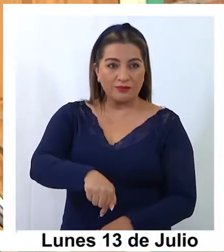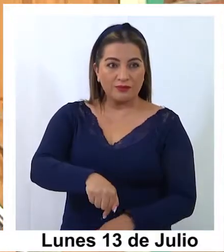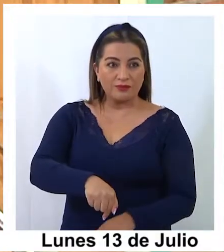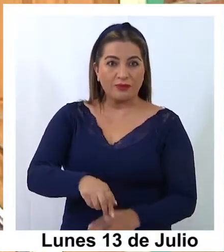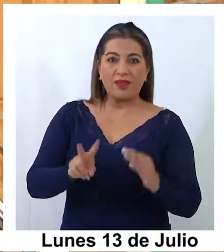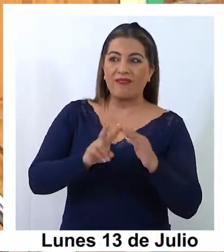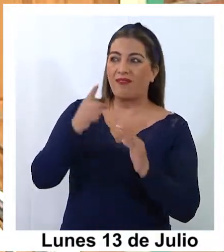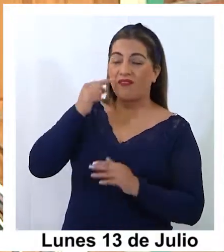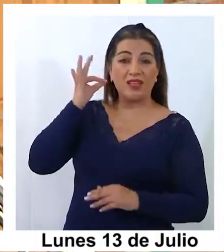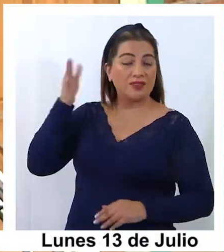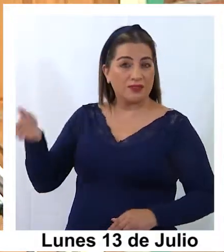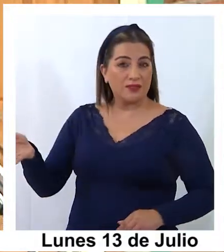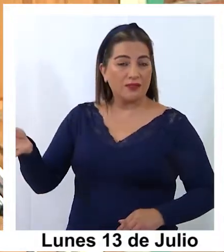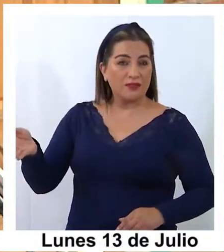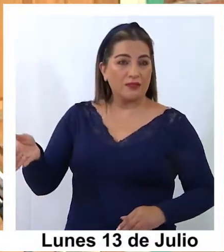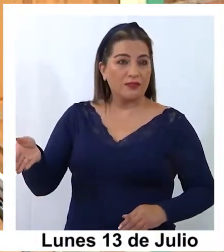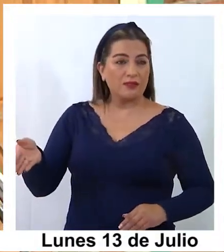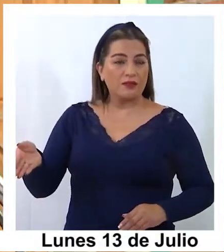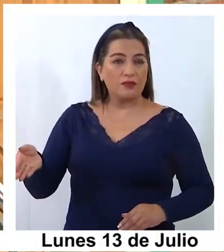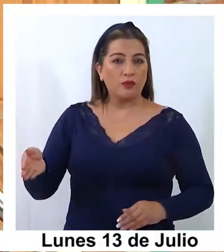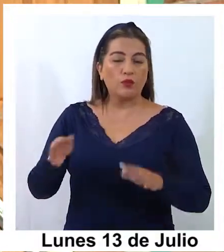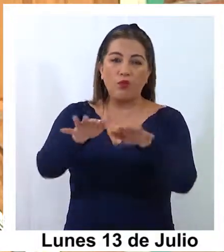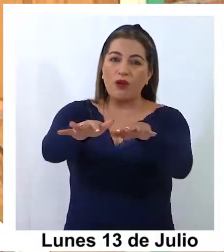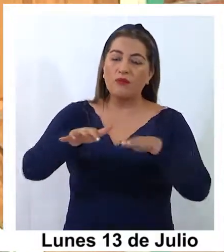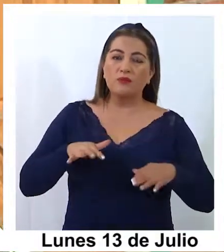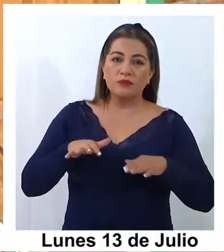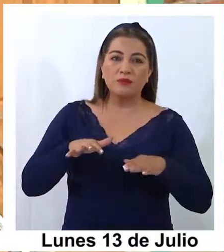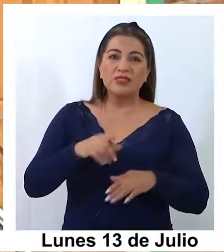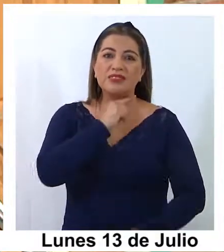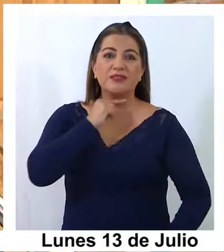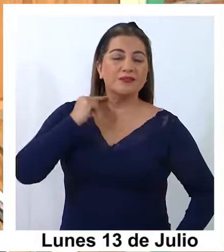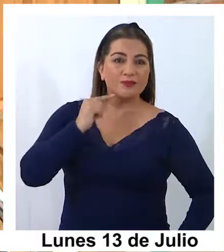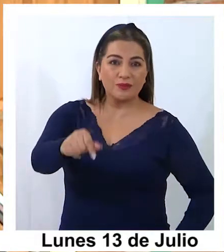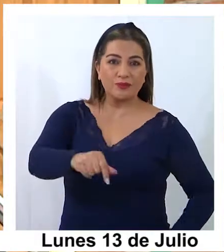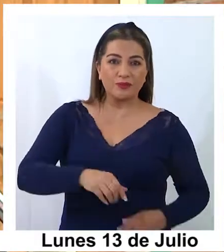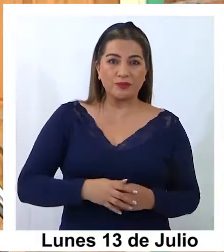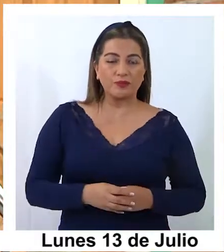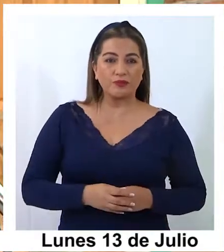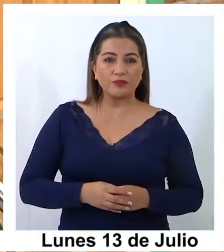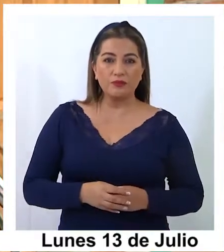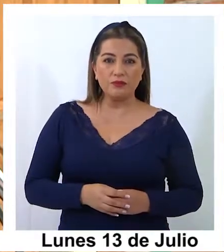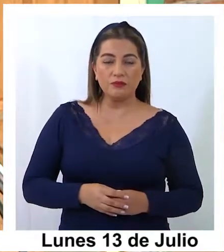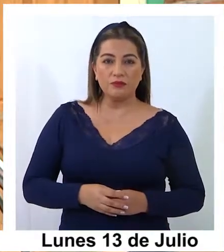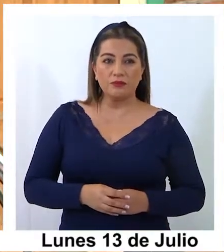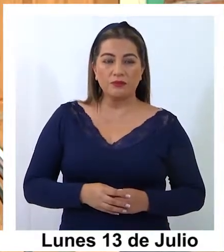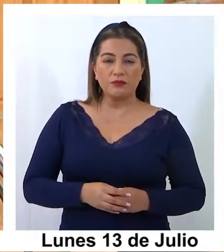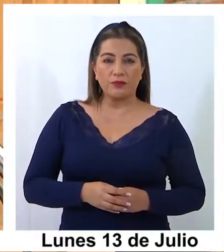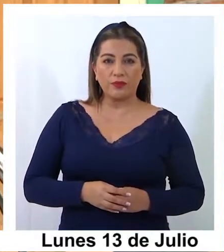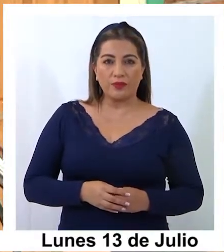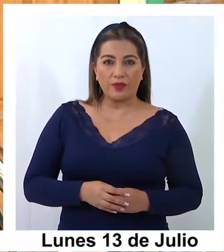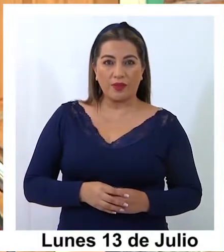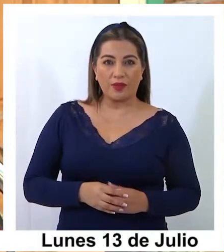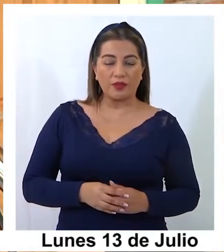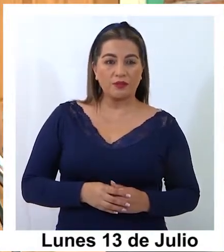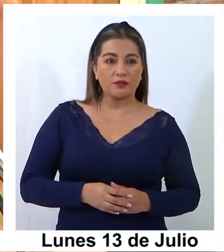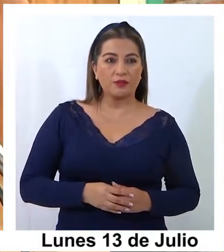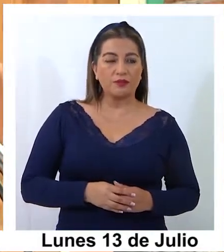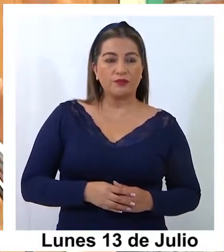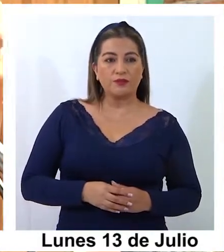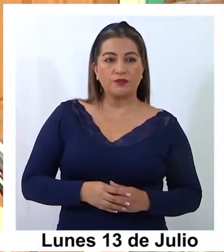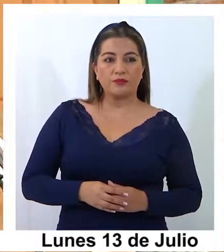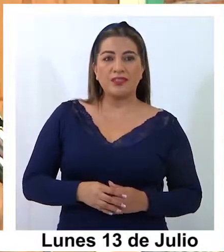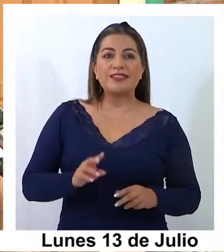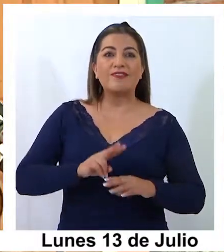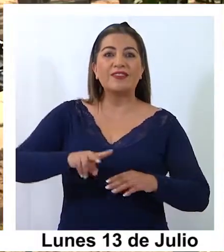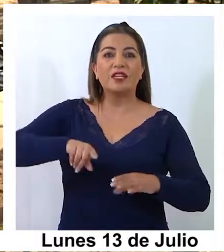de la vecina, se le hizo una misa, un reposo, y lo otro, ¿cómo se llama? Se va a hacer